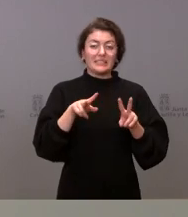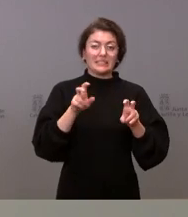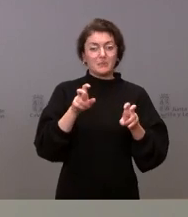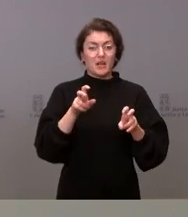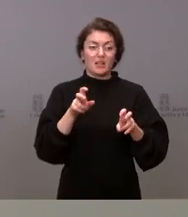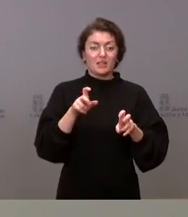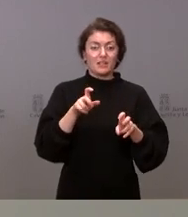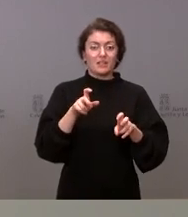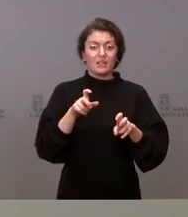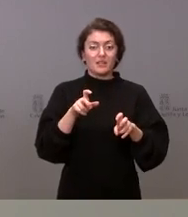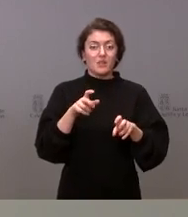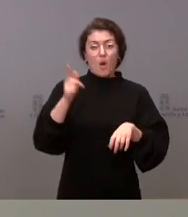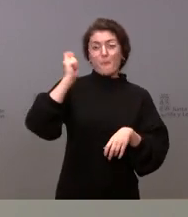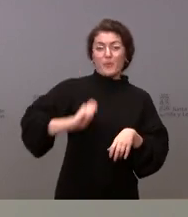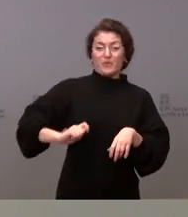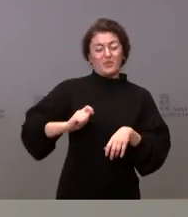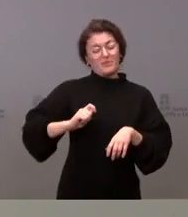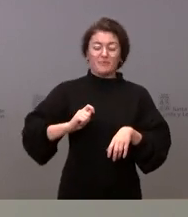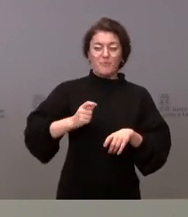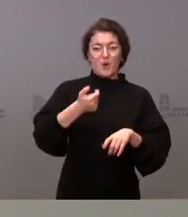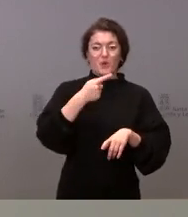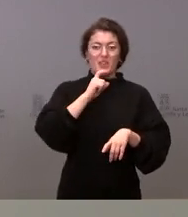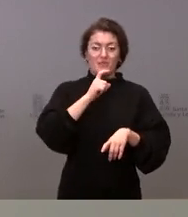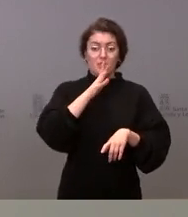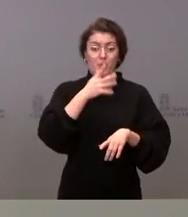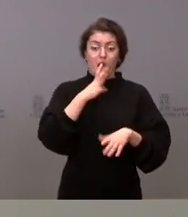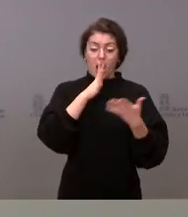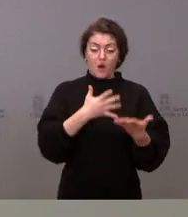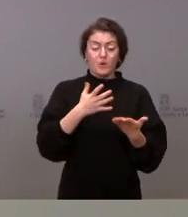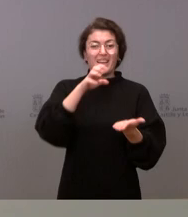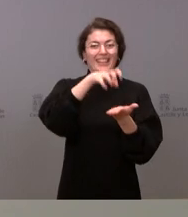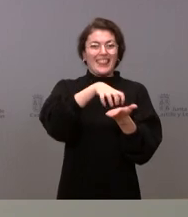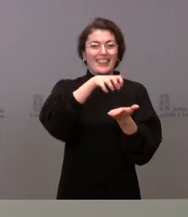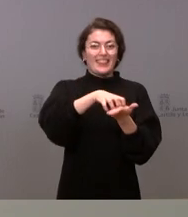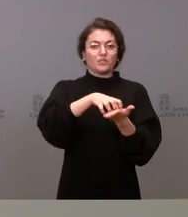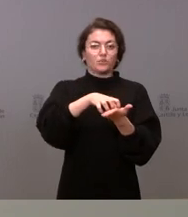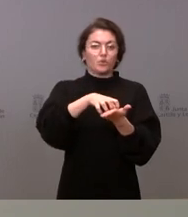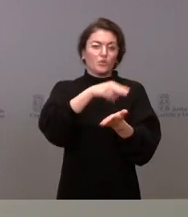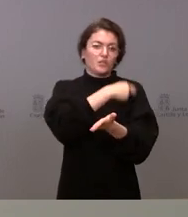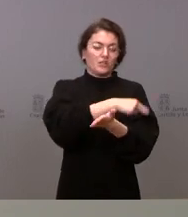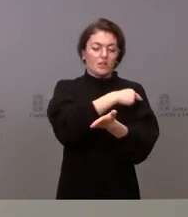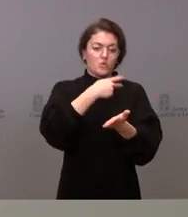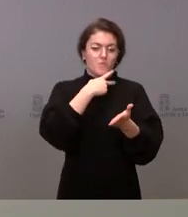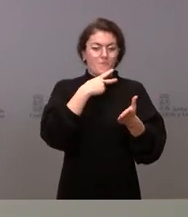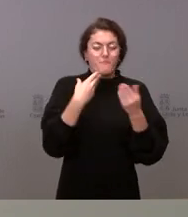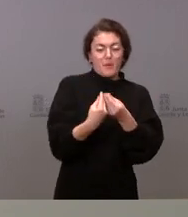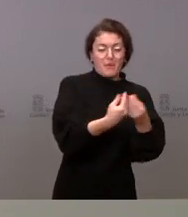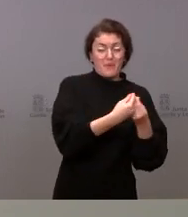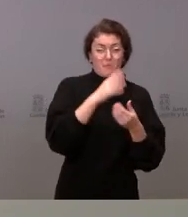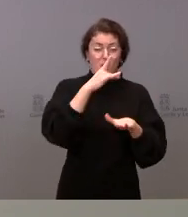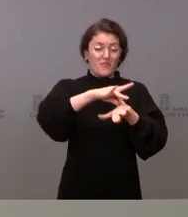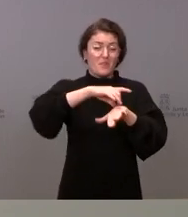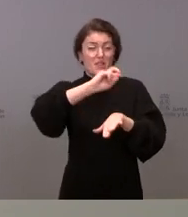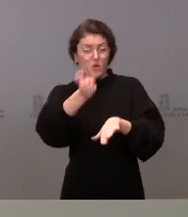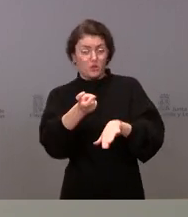porque estamos en un momento en el que nuestros centros sanitarios están llenos de otras patologías a las que hay que resolver, pero, vamos, estoy